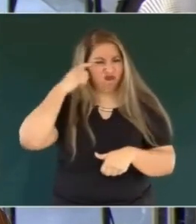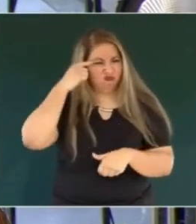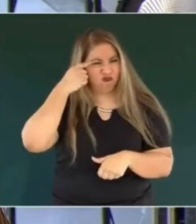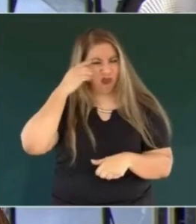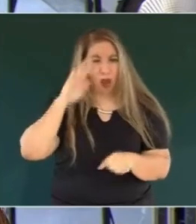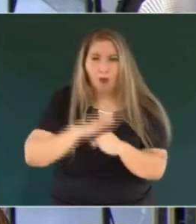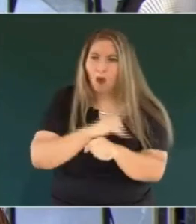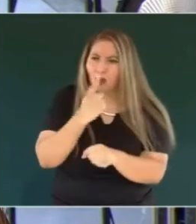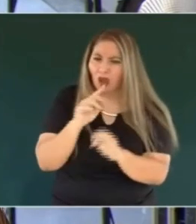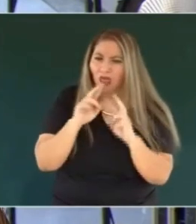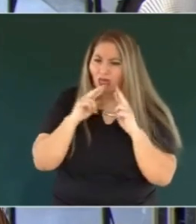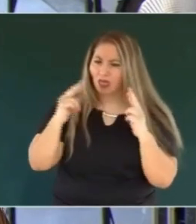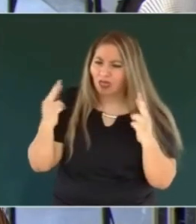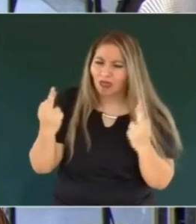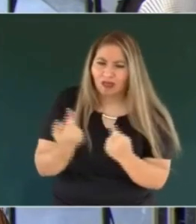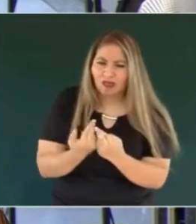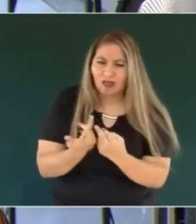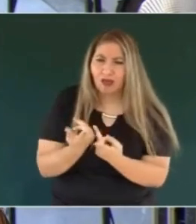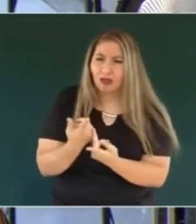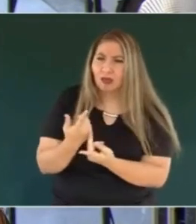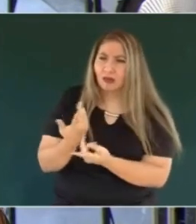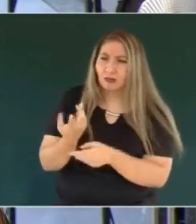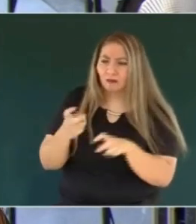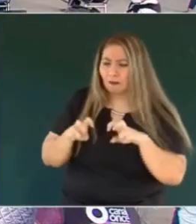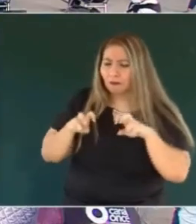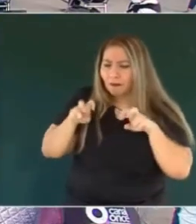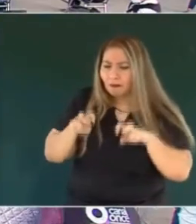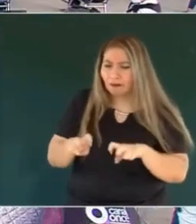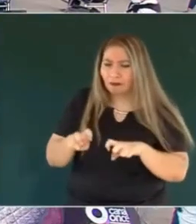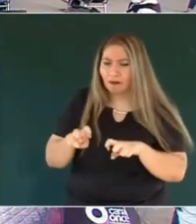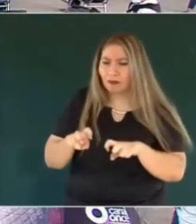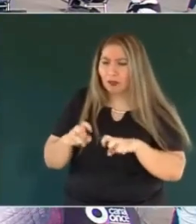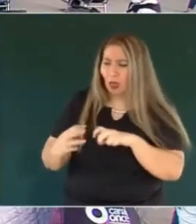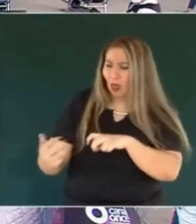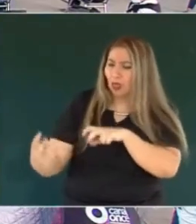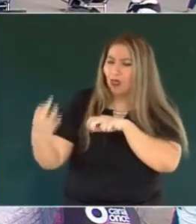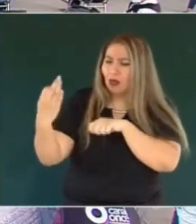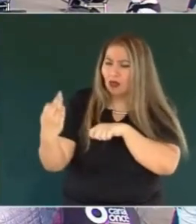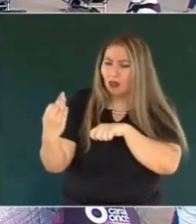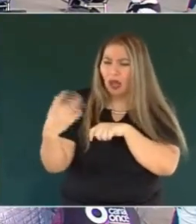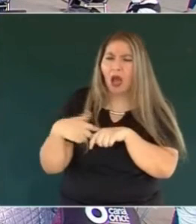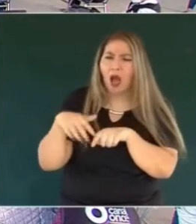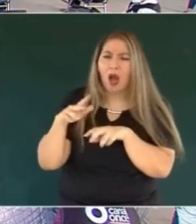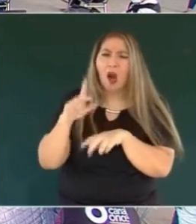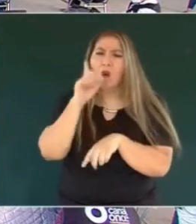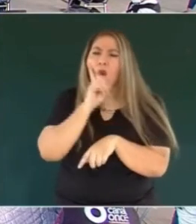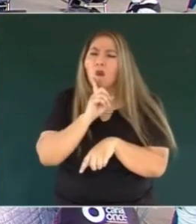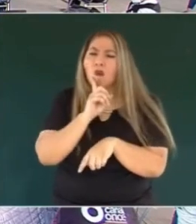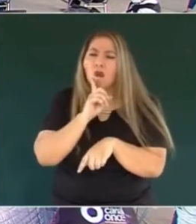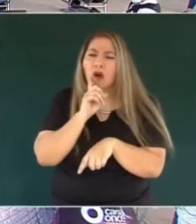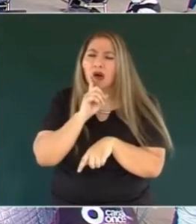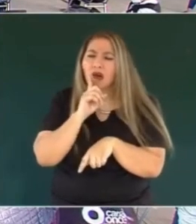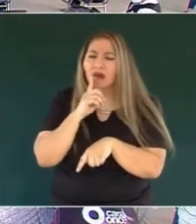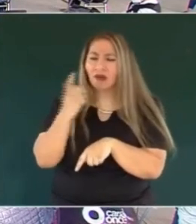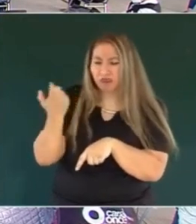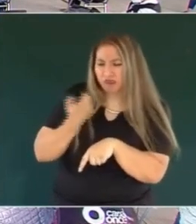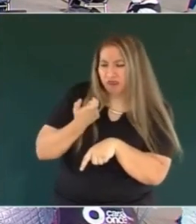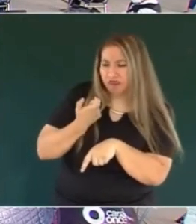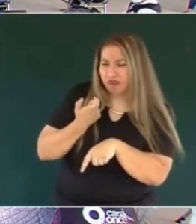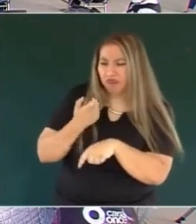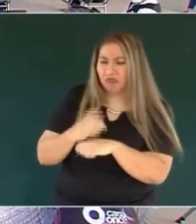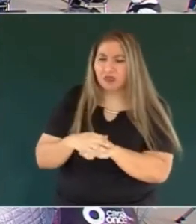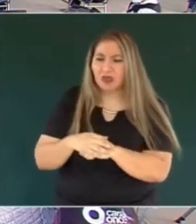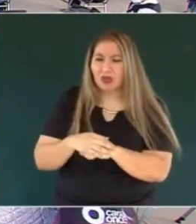porque en esa rueda de prensa le sentaron, señor presidente, adelante a señoras que iban financiadas por